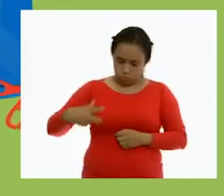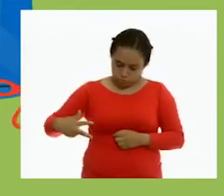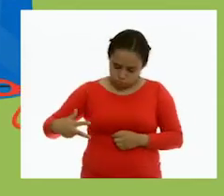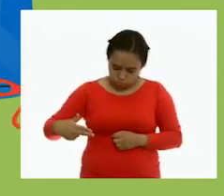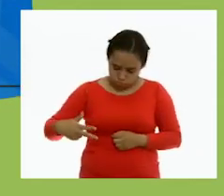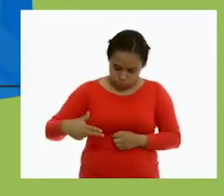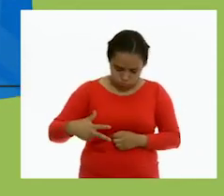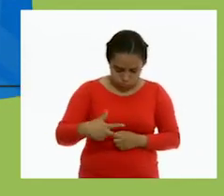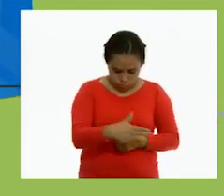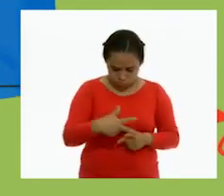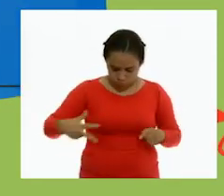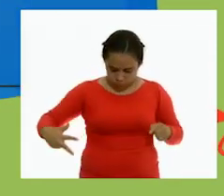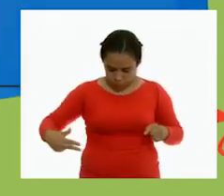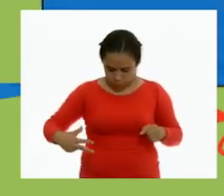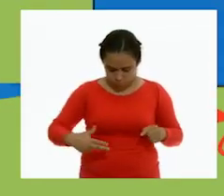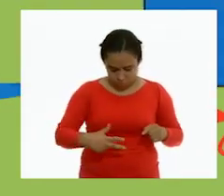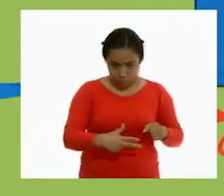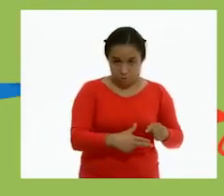las líneas marcadas.